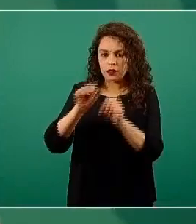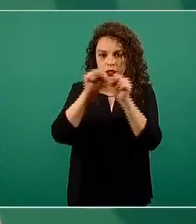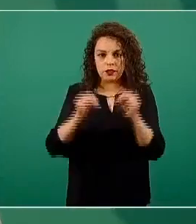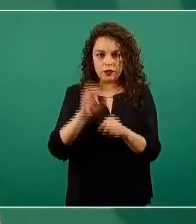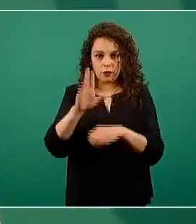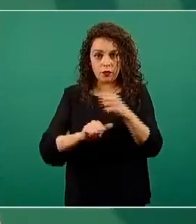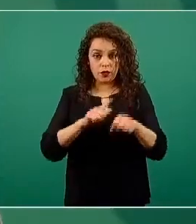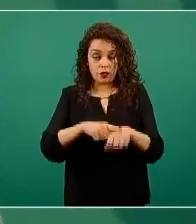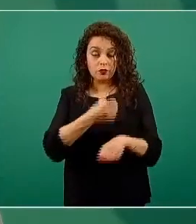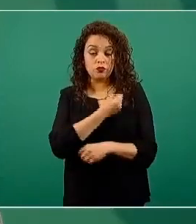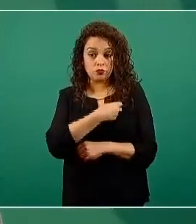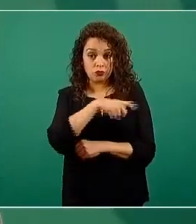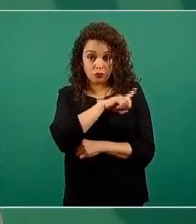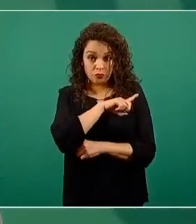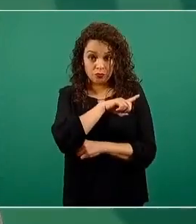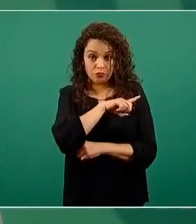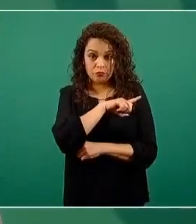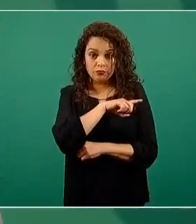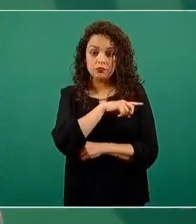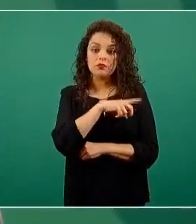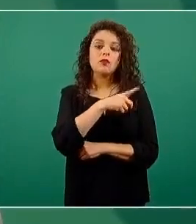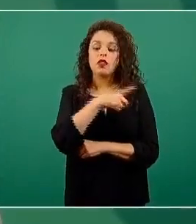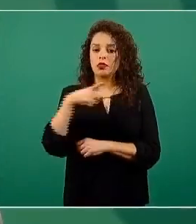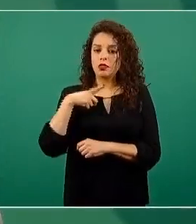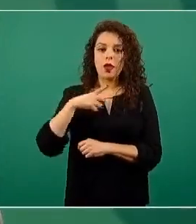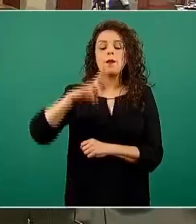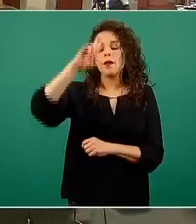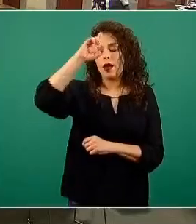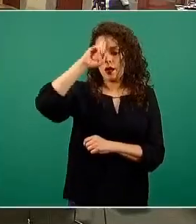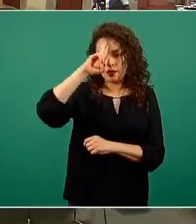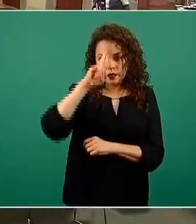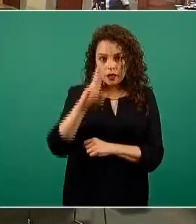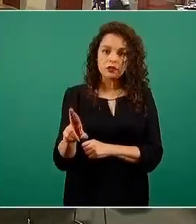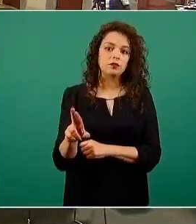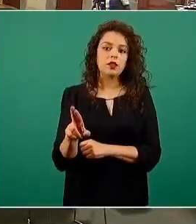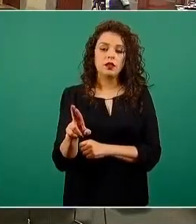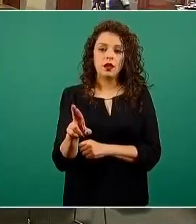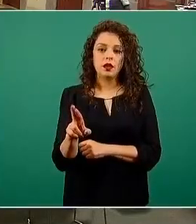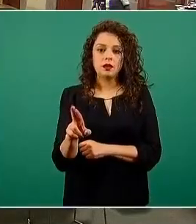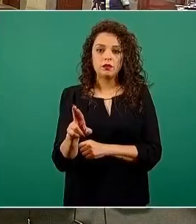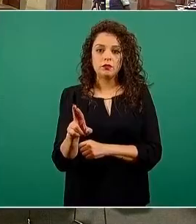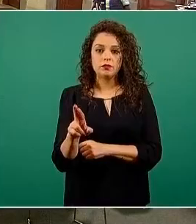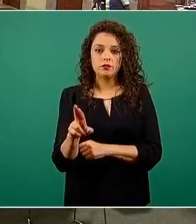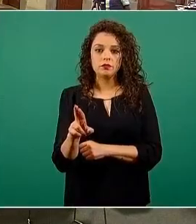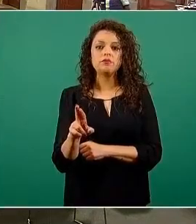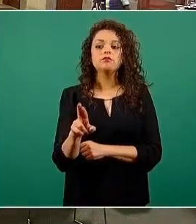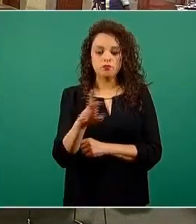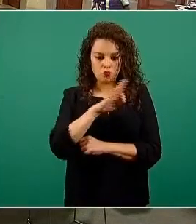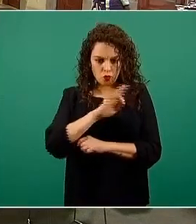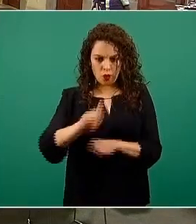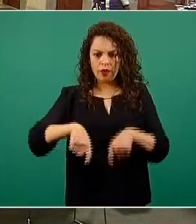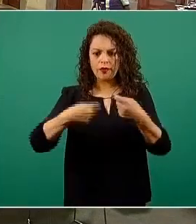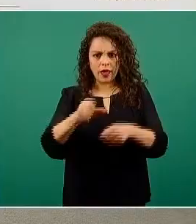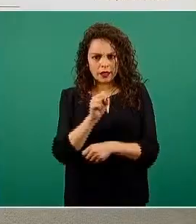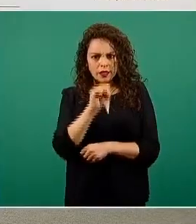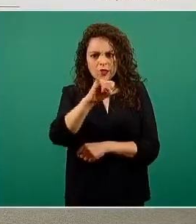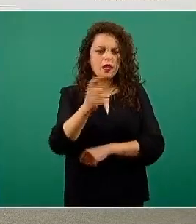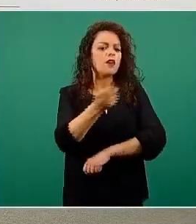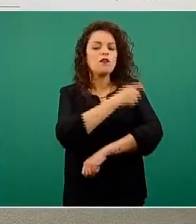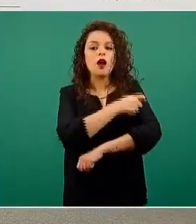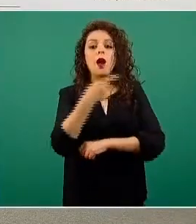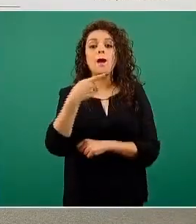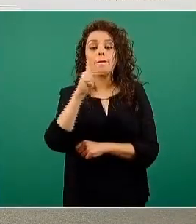Salud pues lo respeten y en su momento puedan aplicar la vacuna, pero siguiendo estas